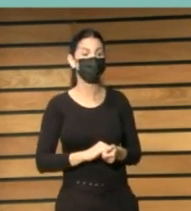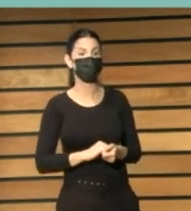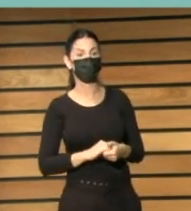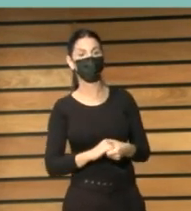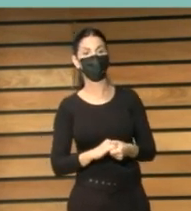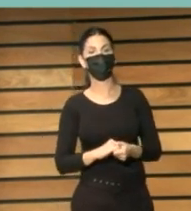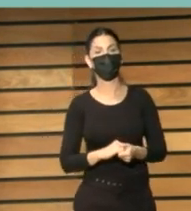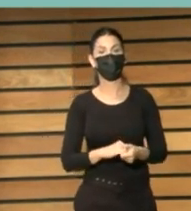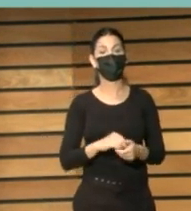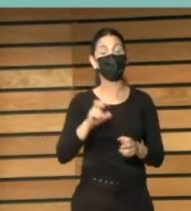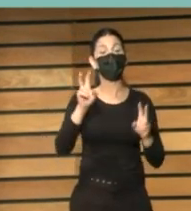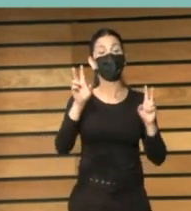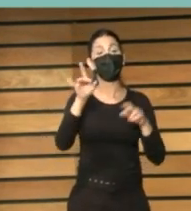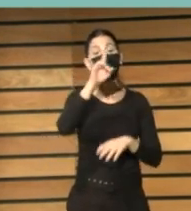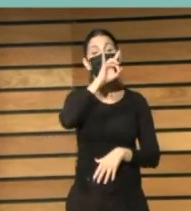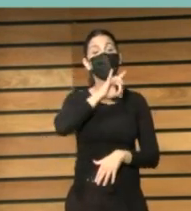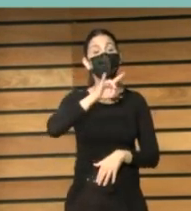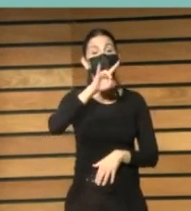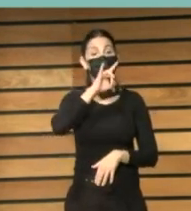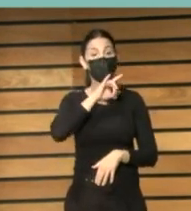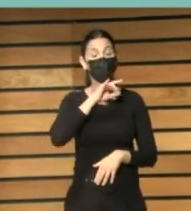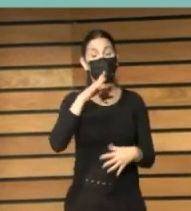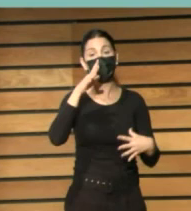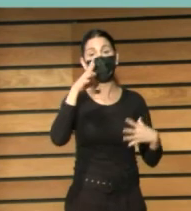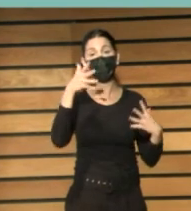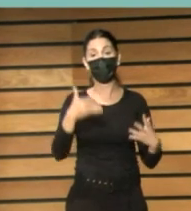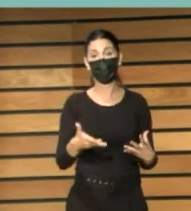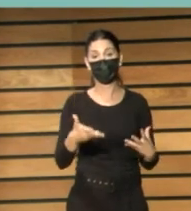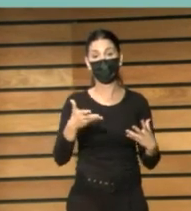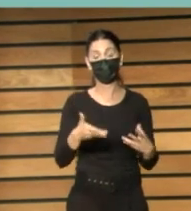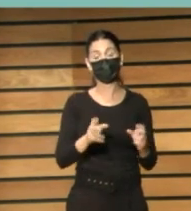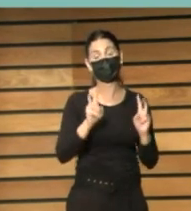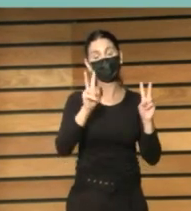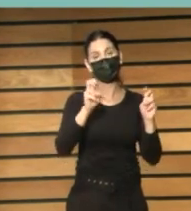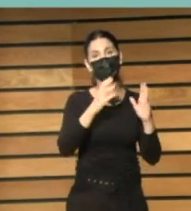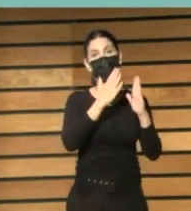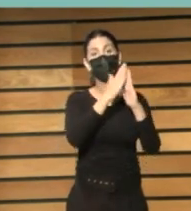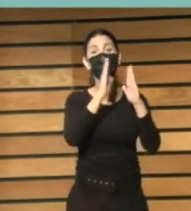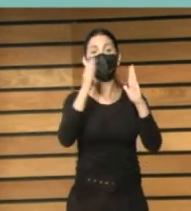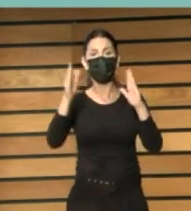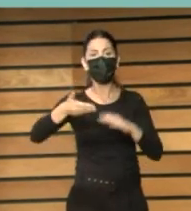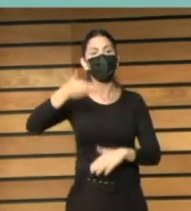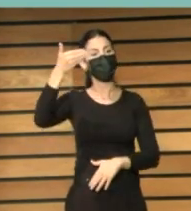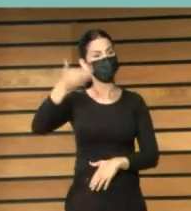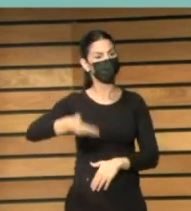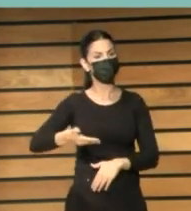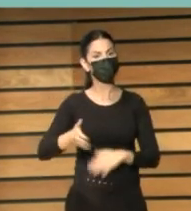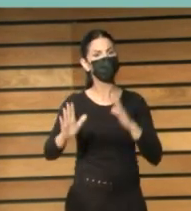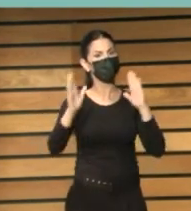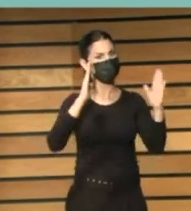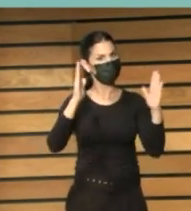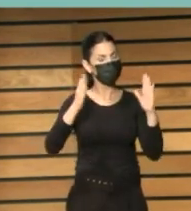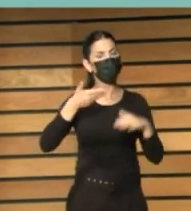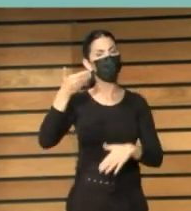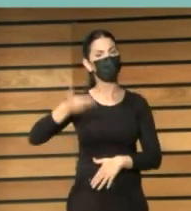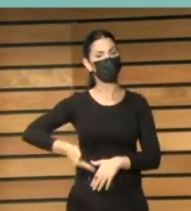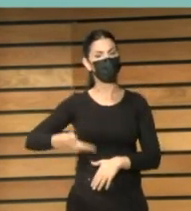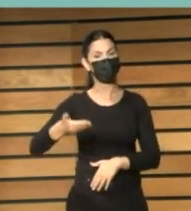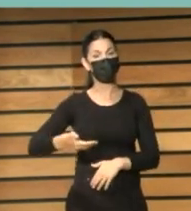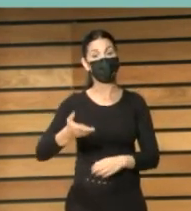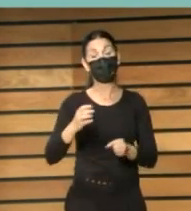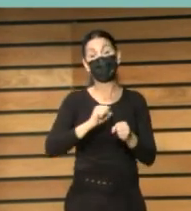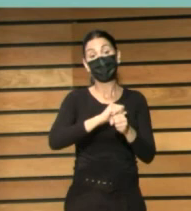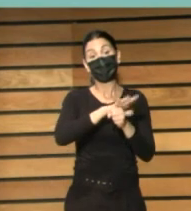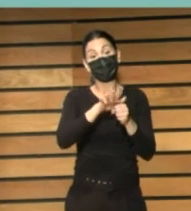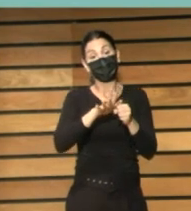Canarias estamos en un momento de bibliotecas importante de no ser por la pandemia